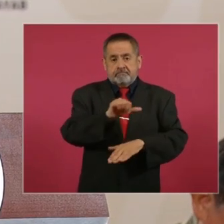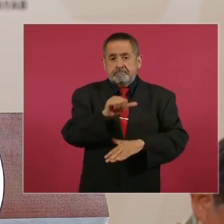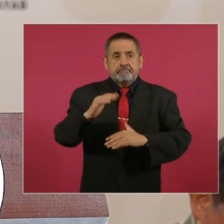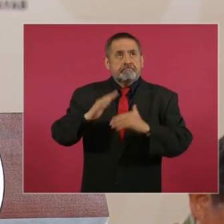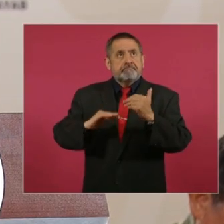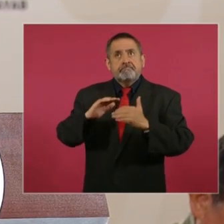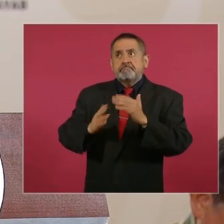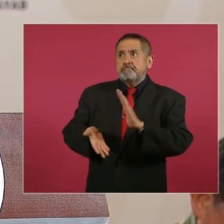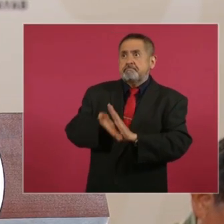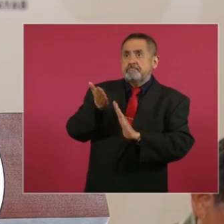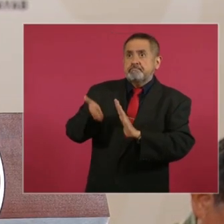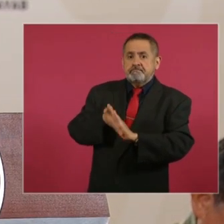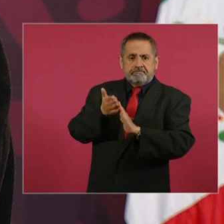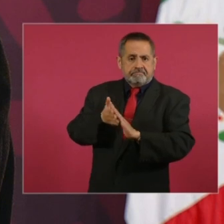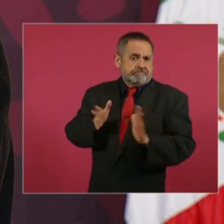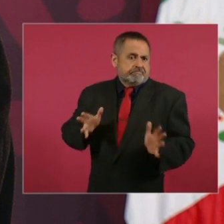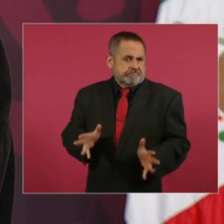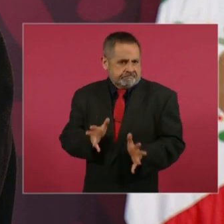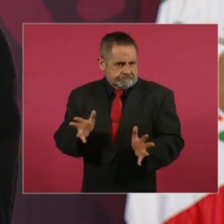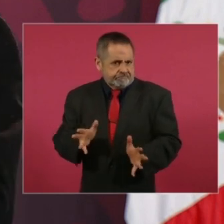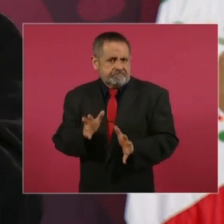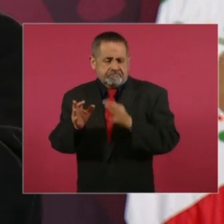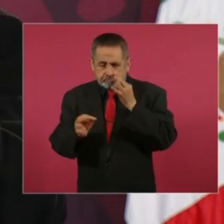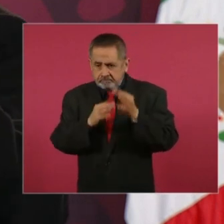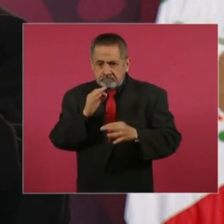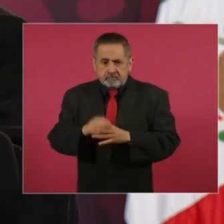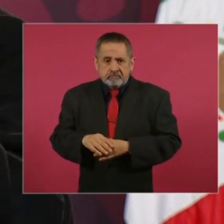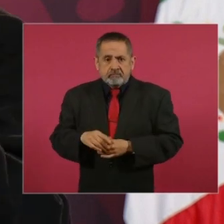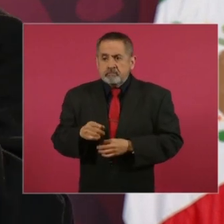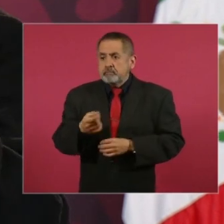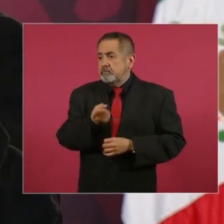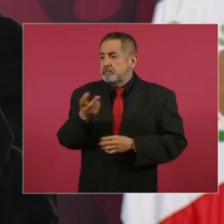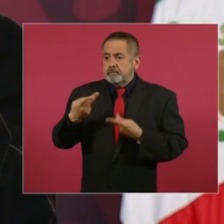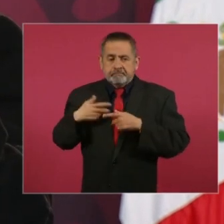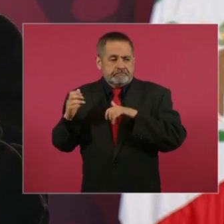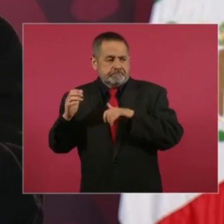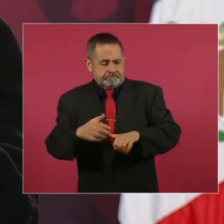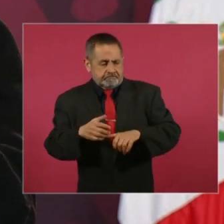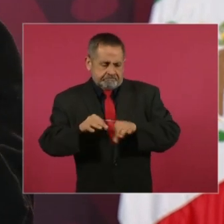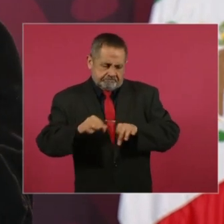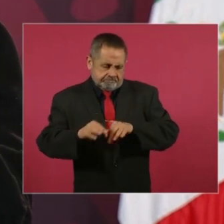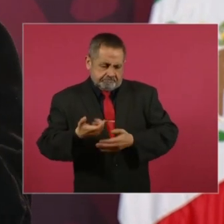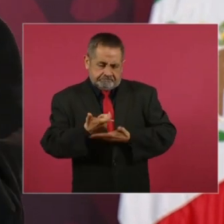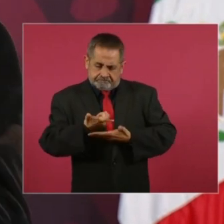construcción que reactiva pronto la economía,